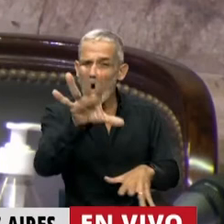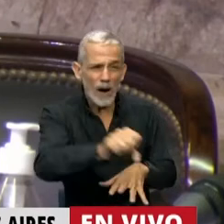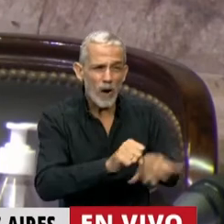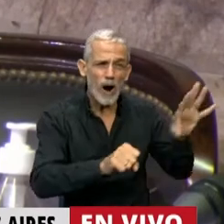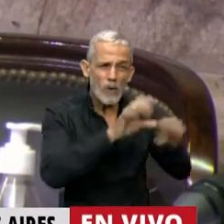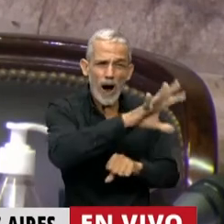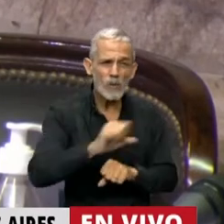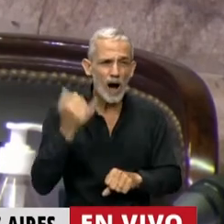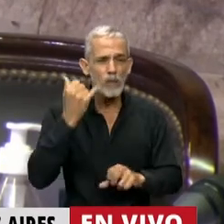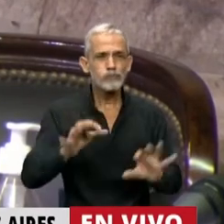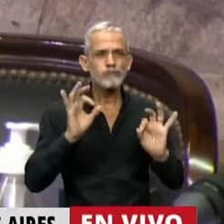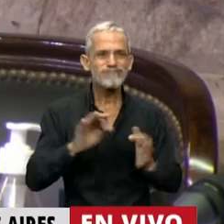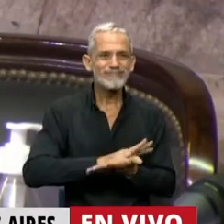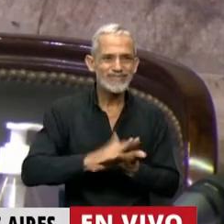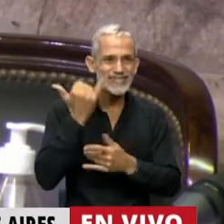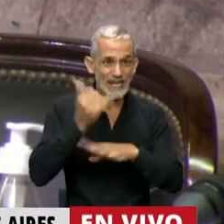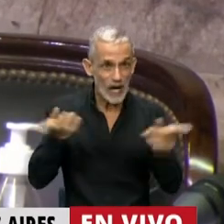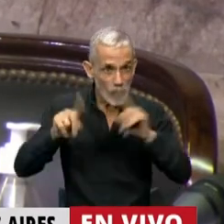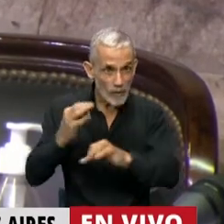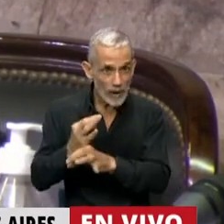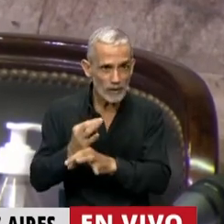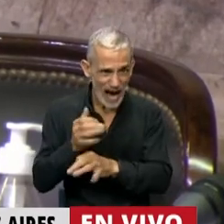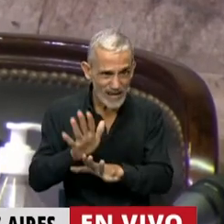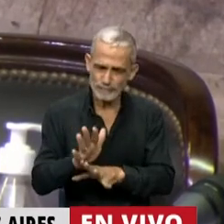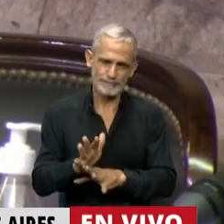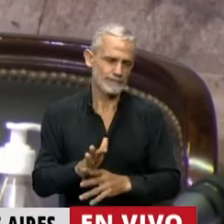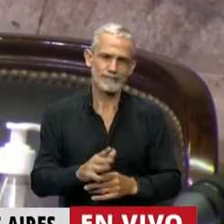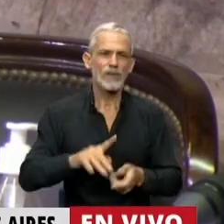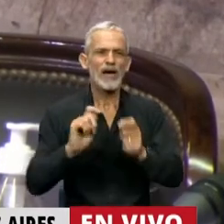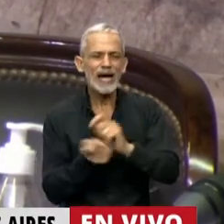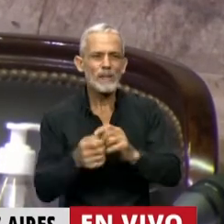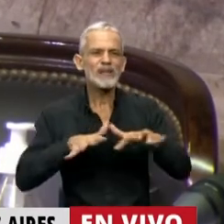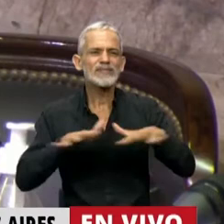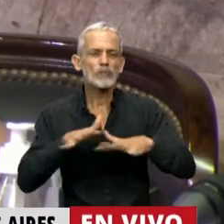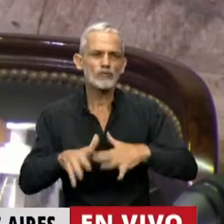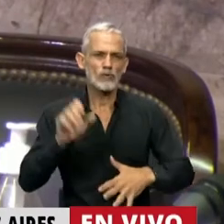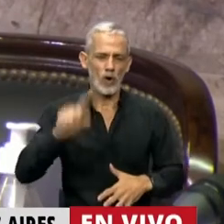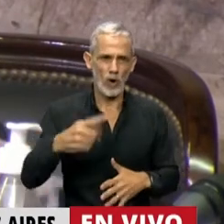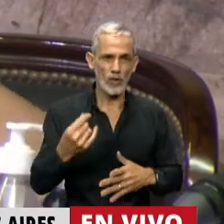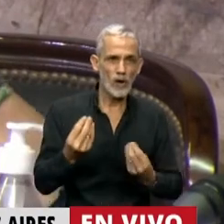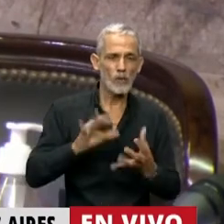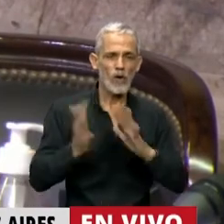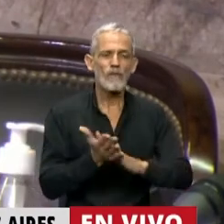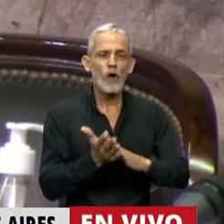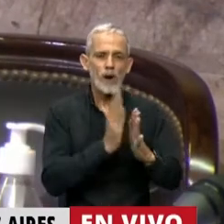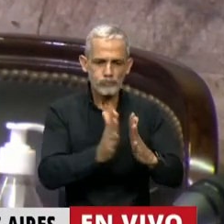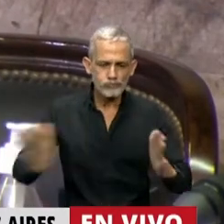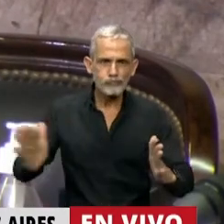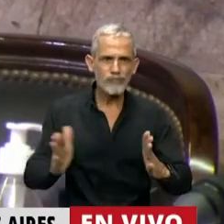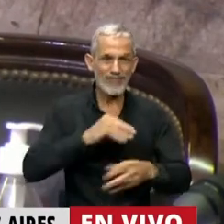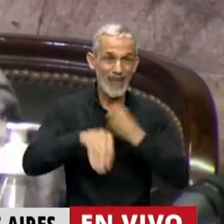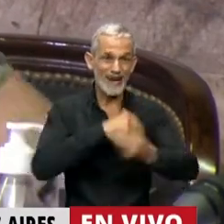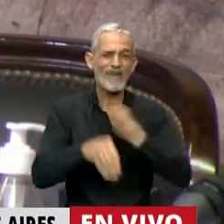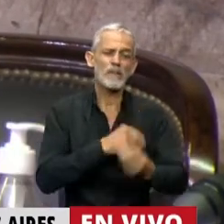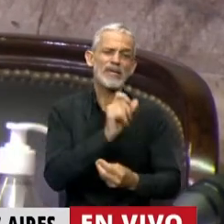alumno, va a alcanzar para que regrese. Si no se modifica el cuadro estructural de las